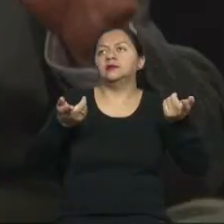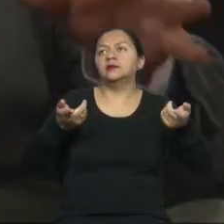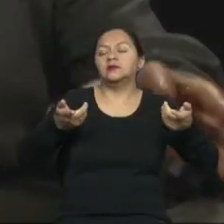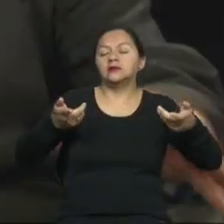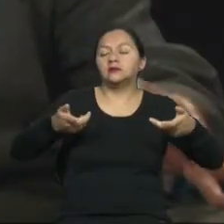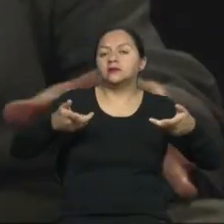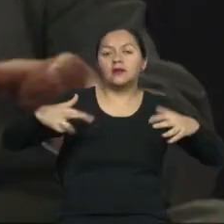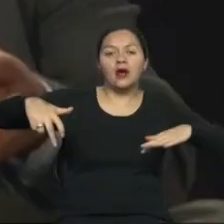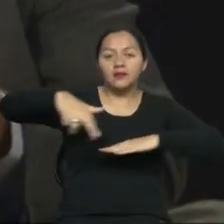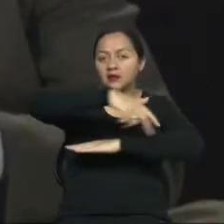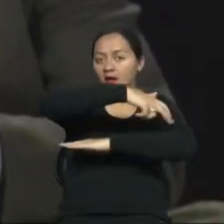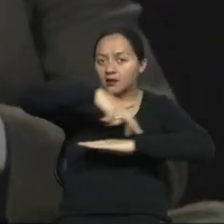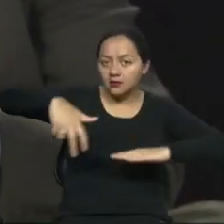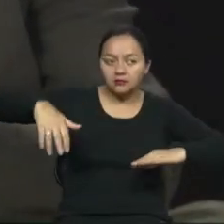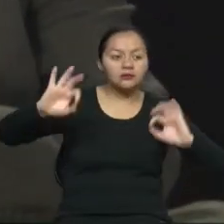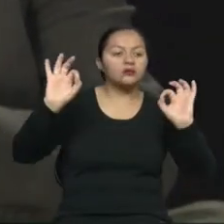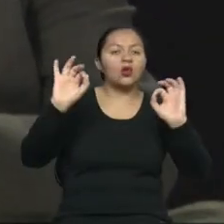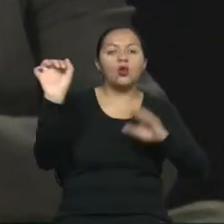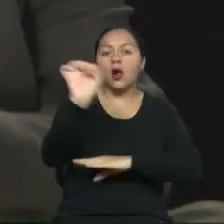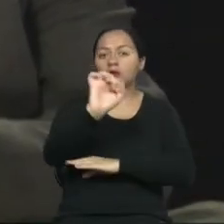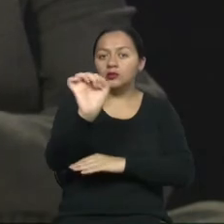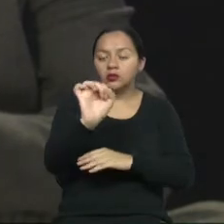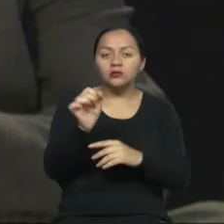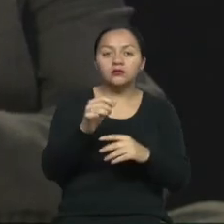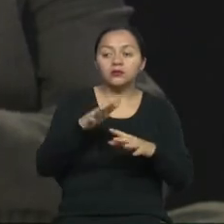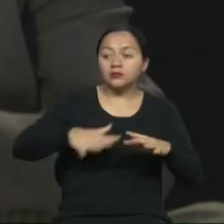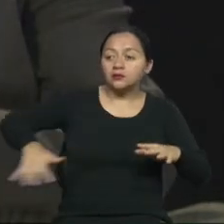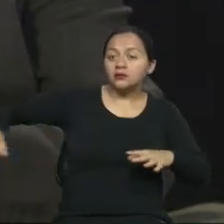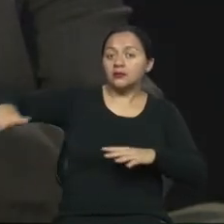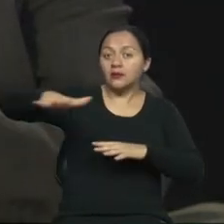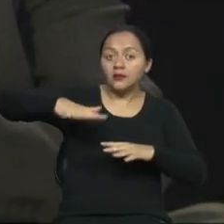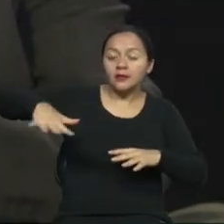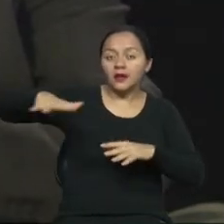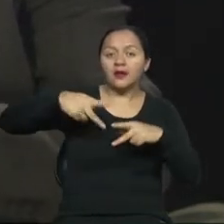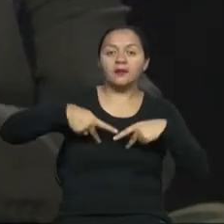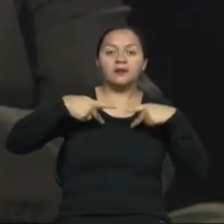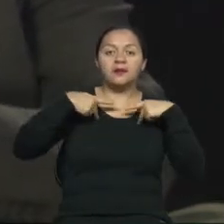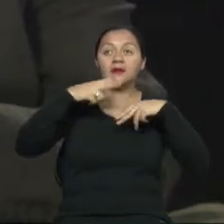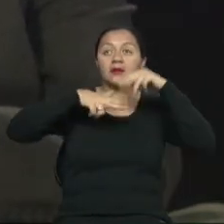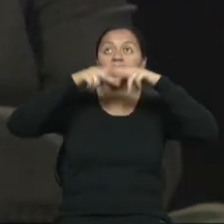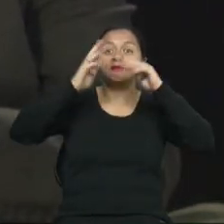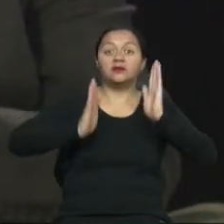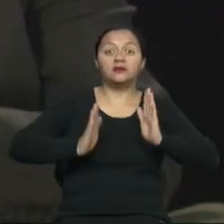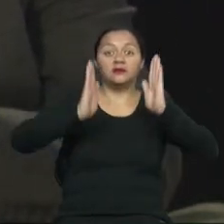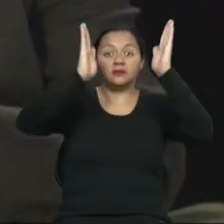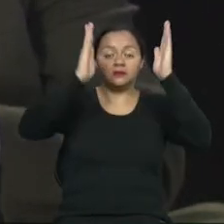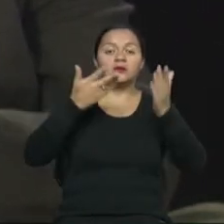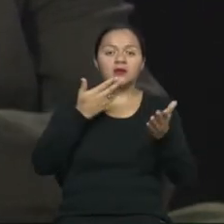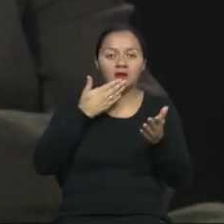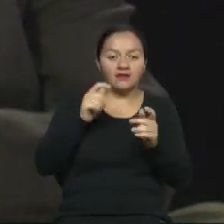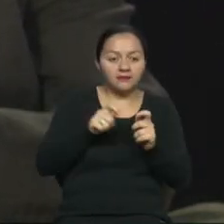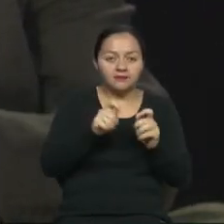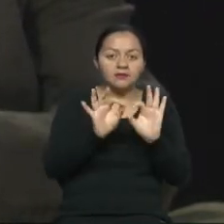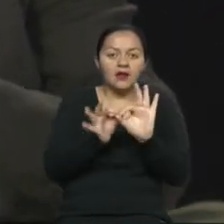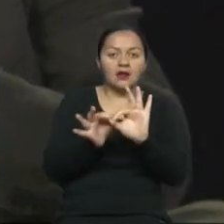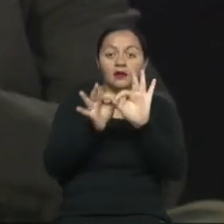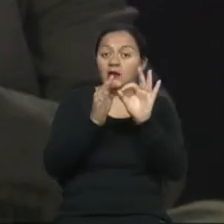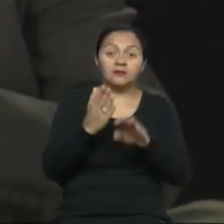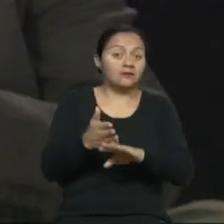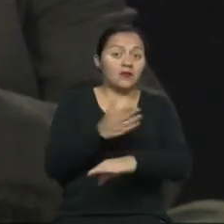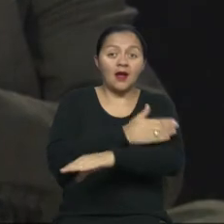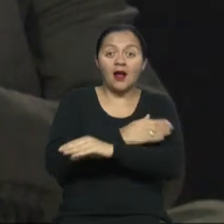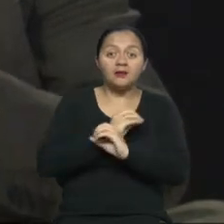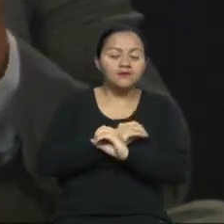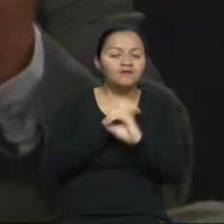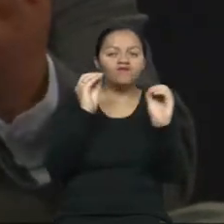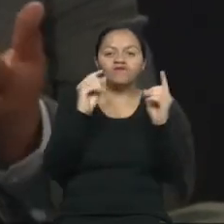circulación peatonal o vehicular, o también en el entorno urbano propio de una edificación, pero que no existían en el país. Y al no